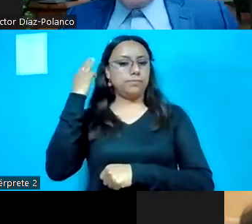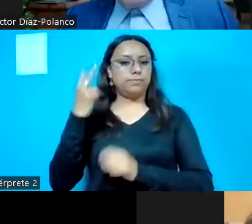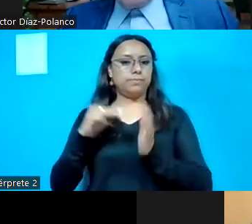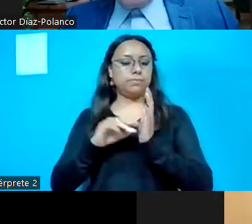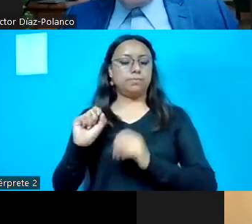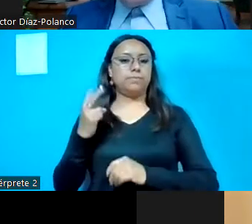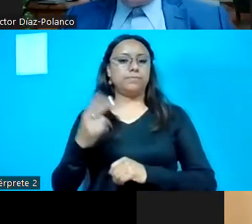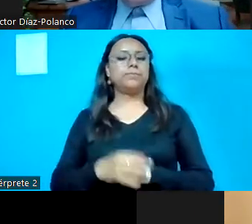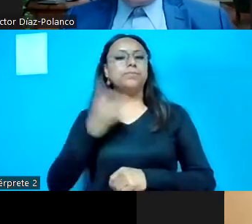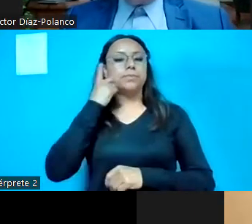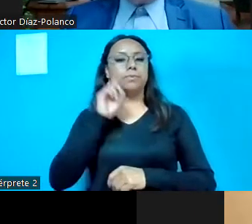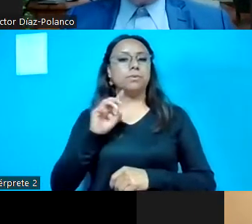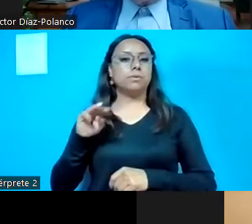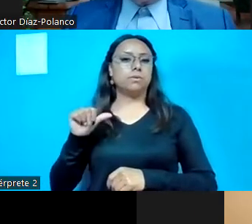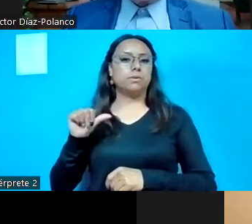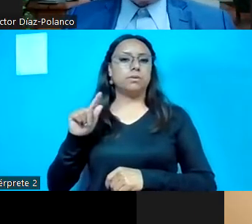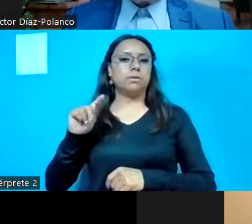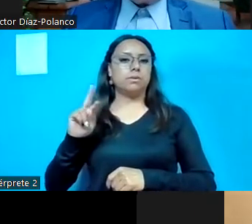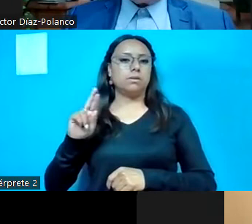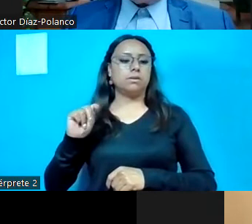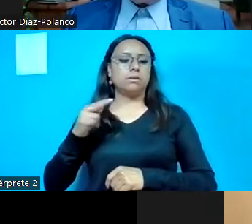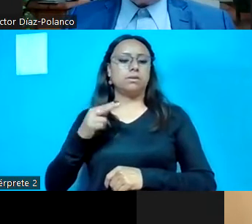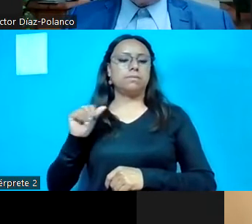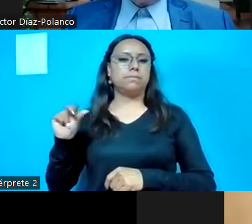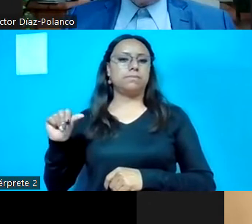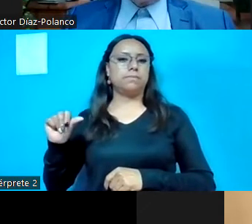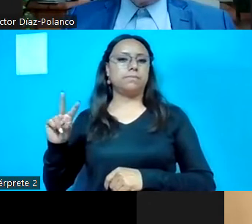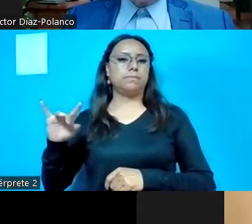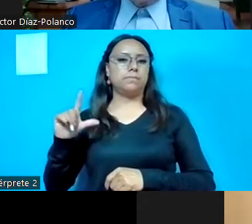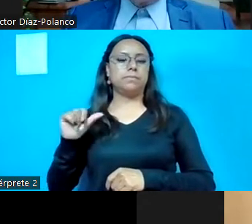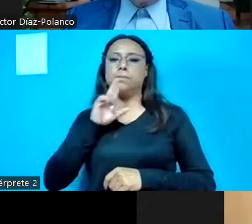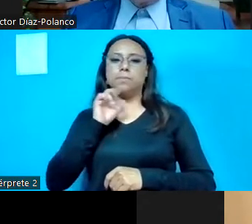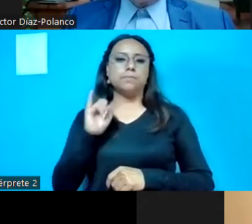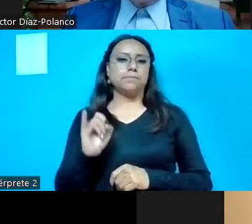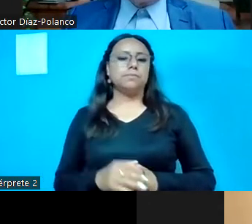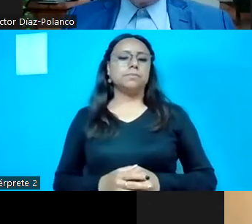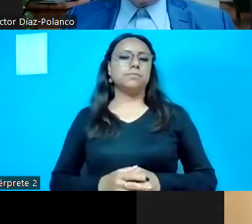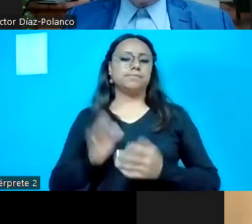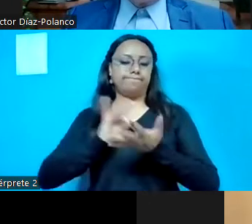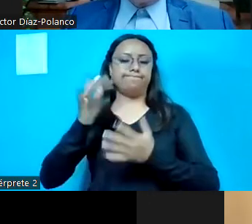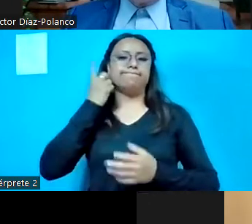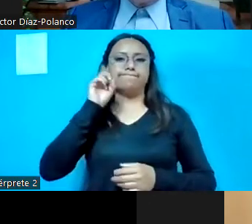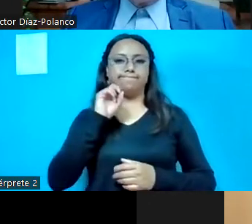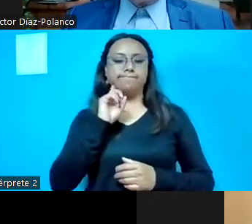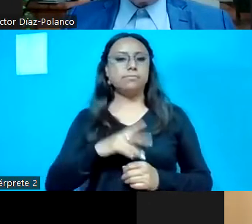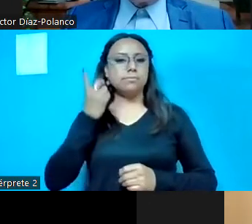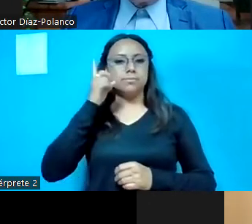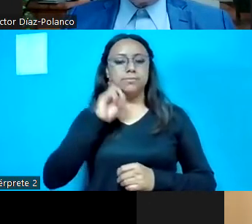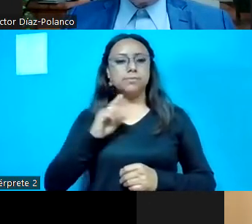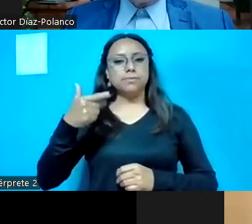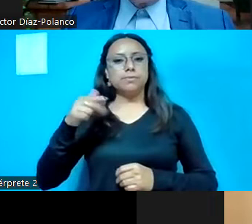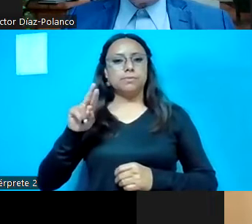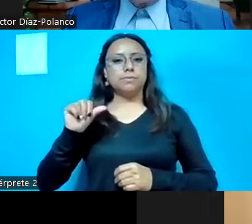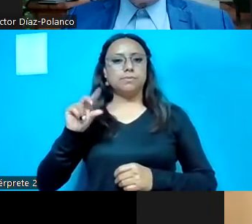Diputada Marta Soledad Ávila Ventura. Marta Ávila, favor. Gracias, diputada. Diputada María Guadalupe